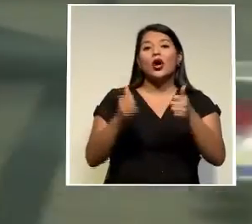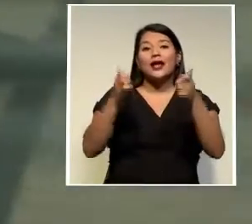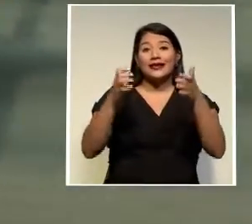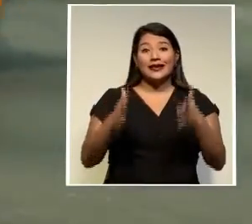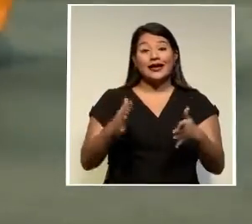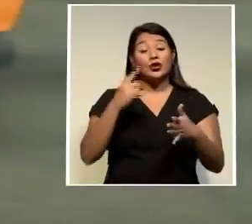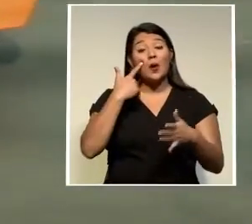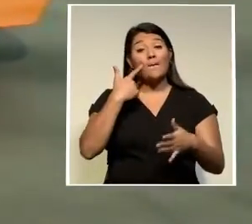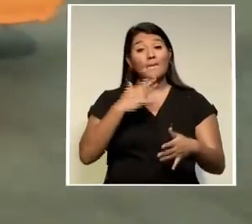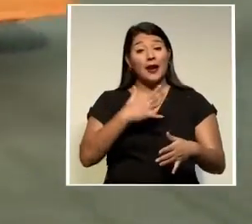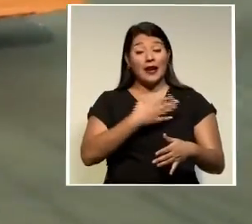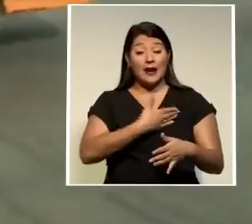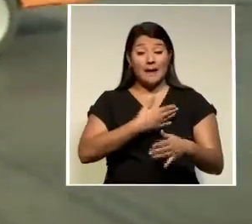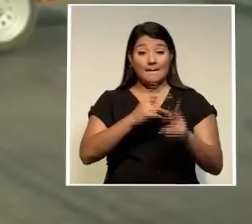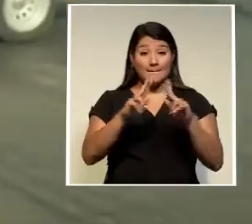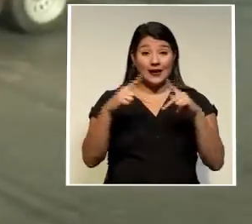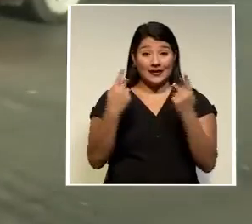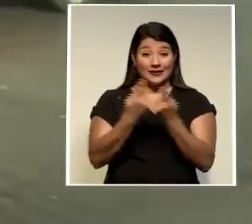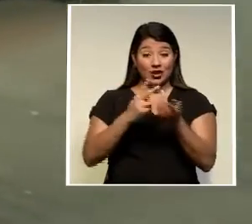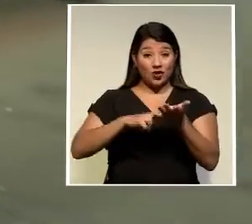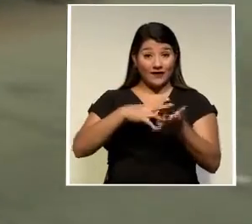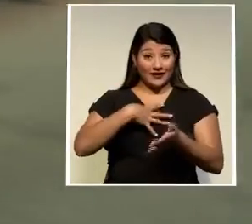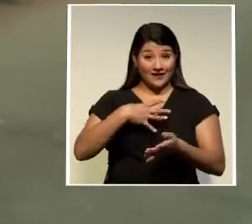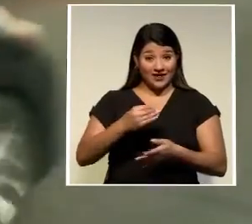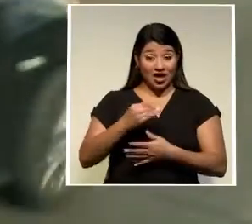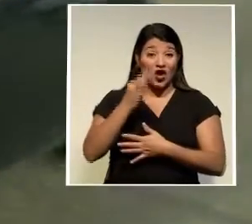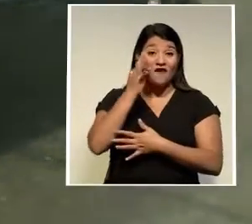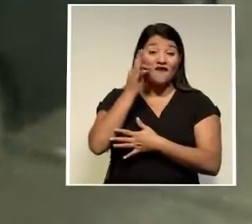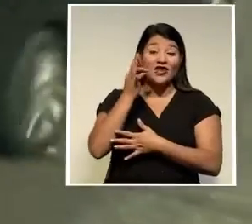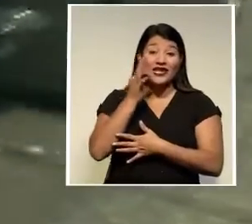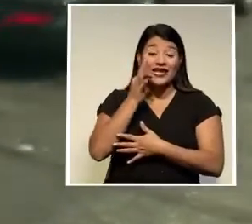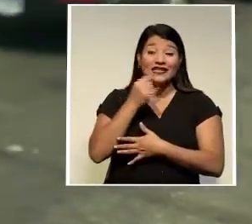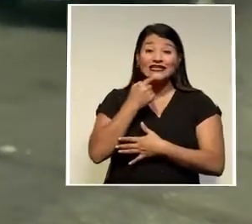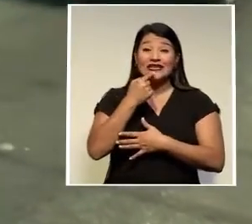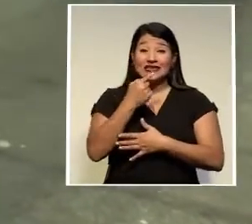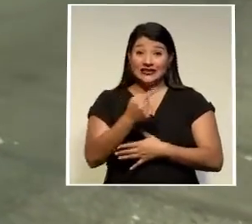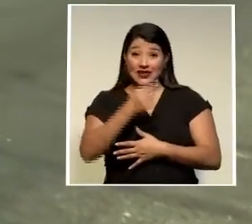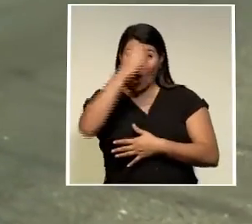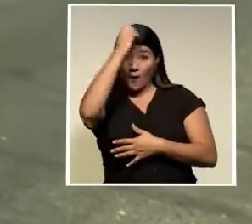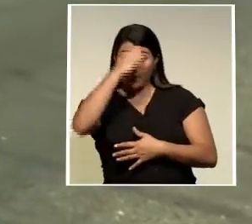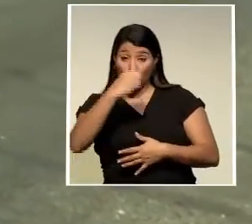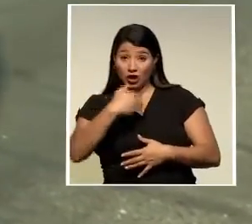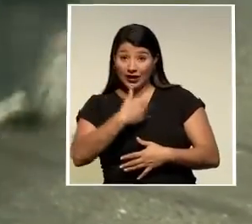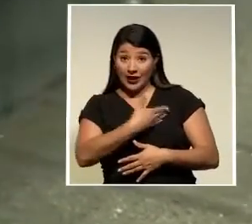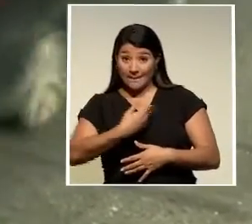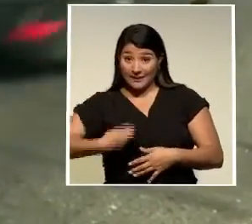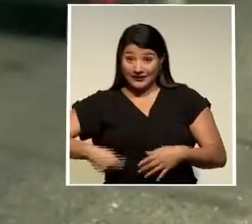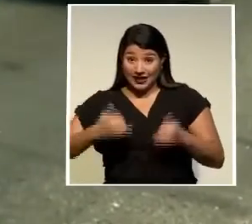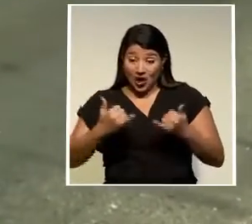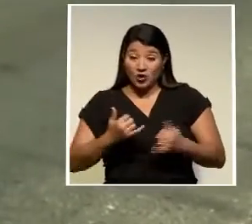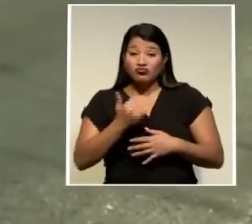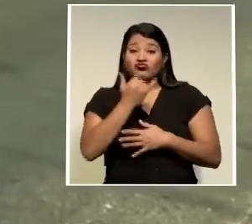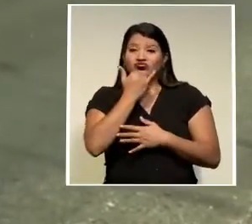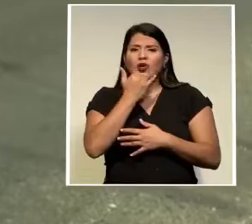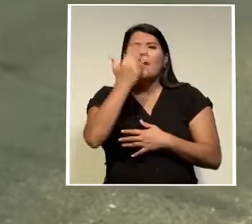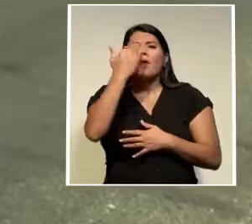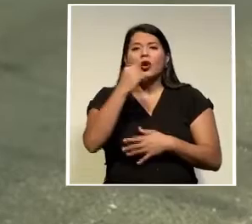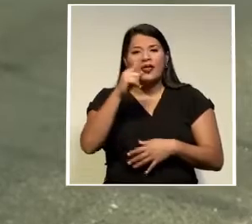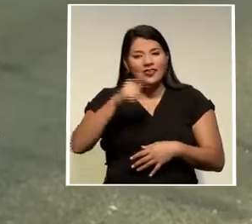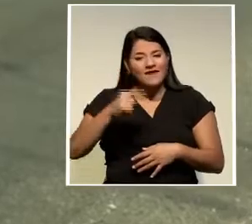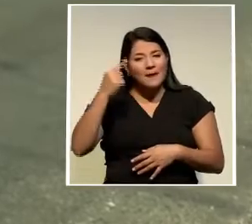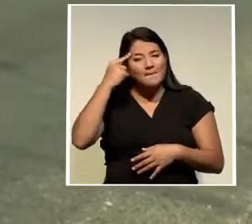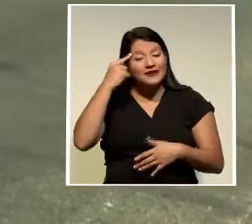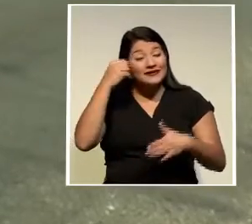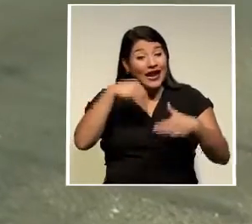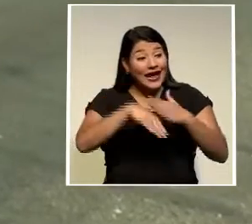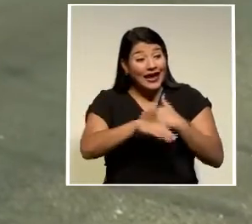liberación nacional jose maría figueres quien indicó que la posición de alvarado es errada y que hoy hay que pensar en los costarricenses